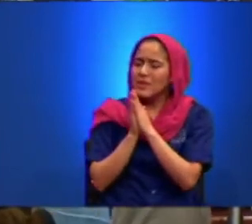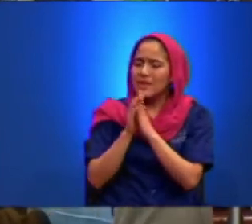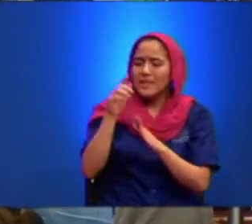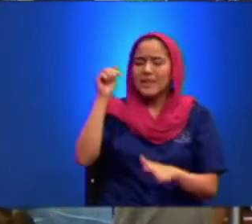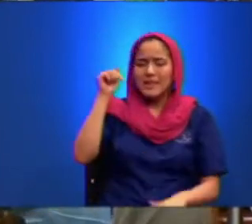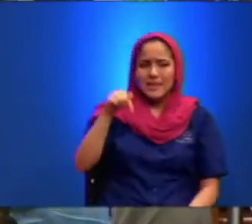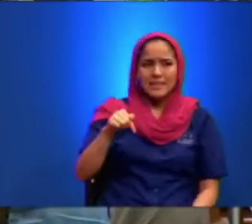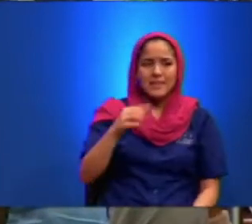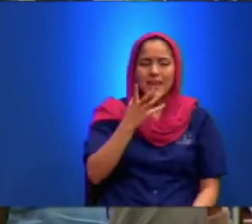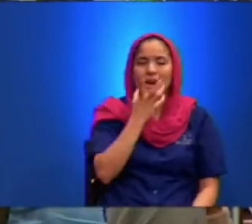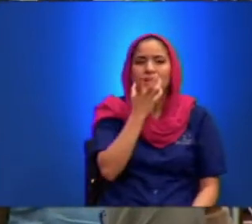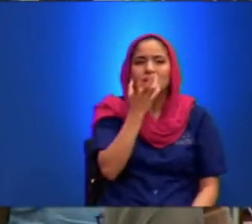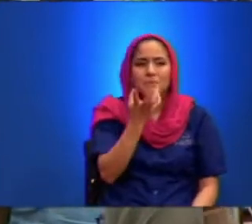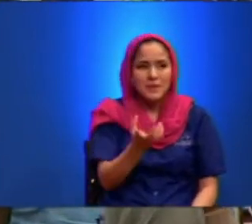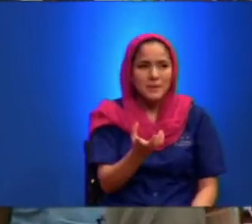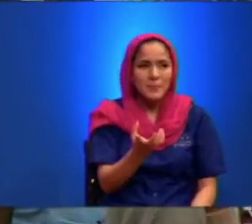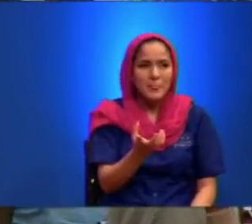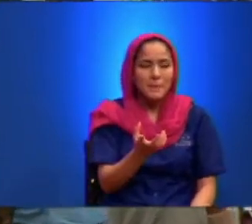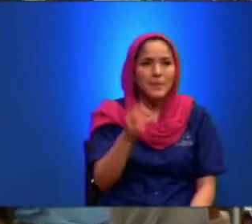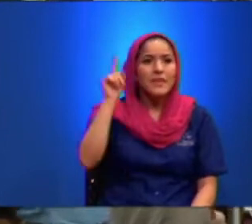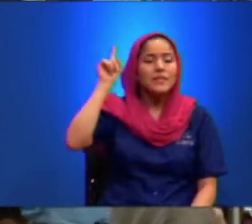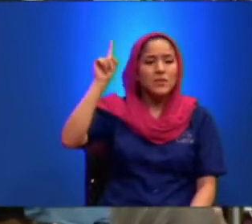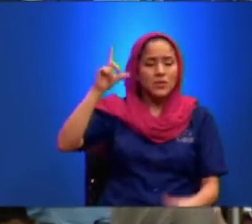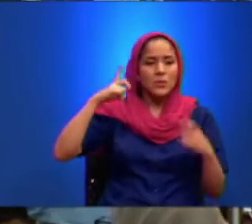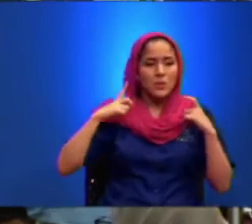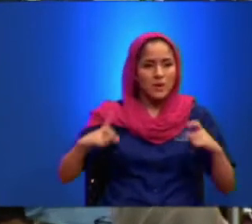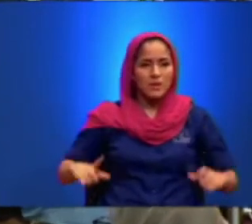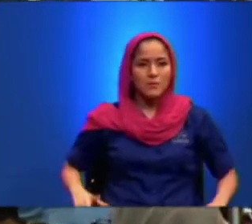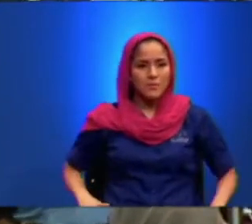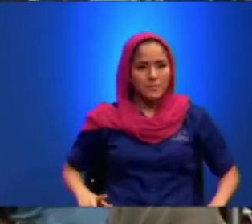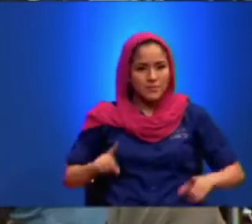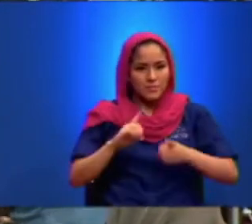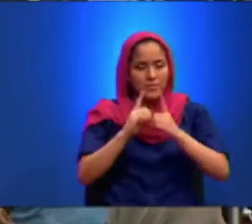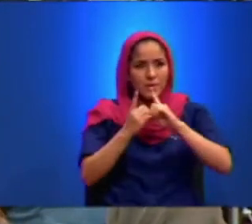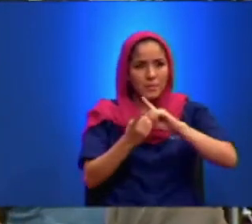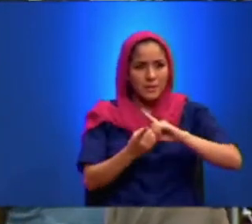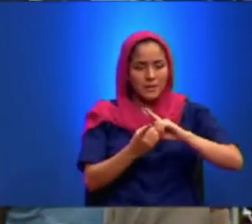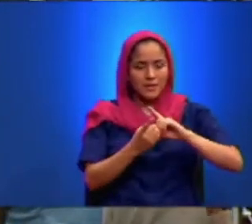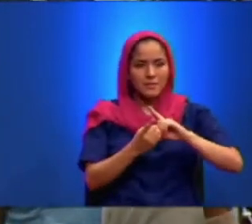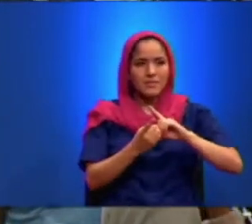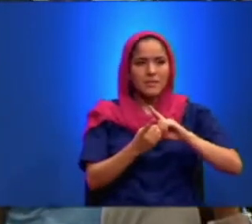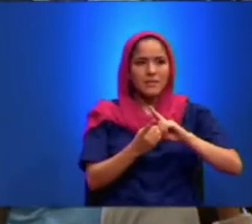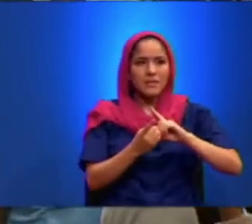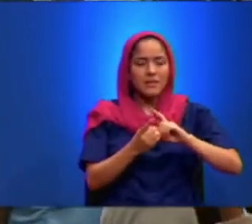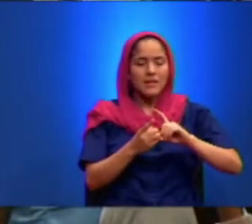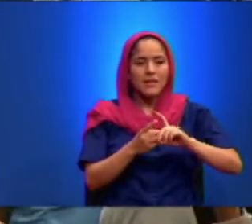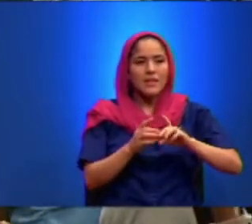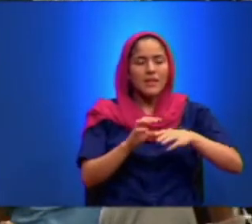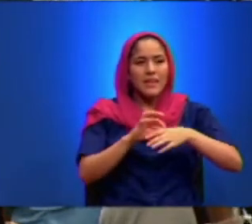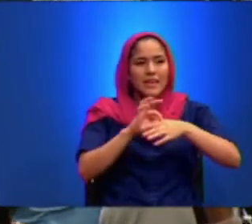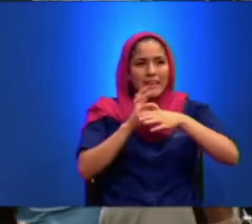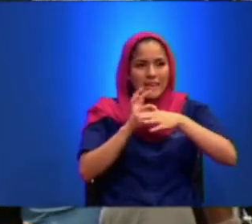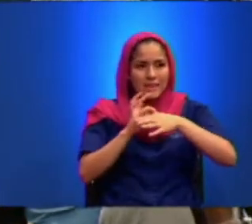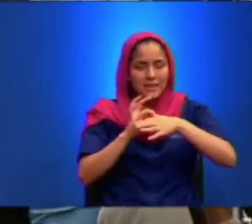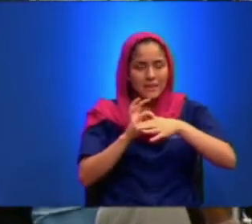Que Representa Tu Cuerpo Se Convierta En Carne Y Se Haga